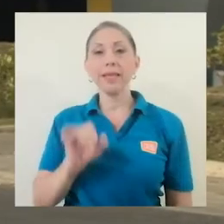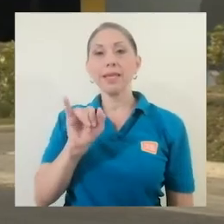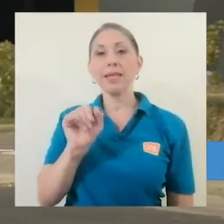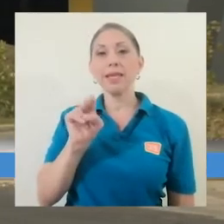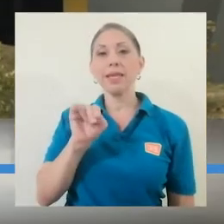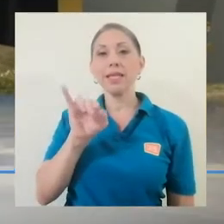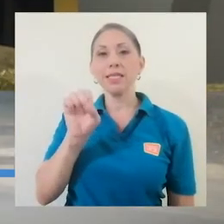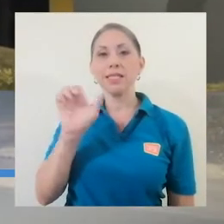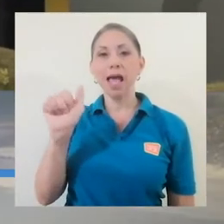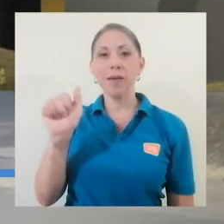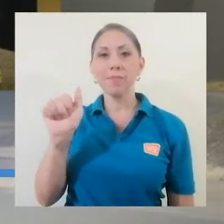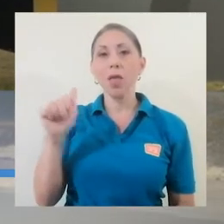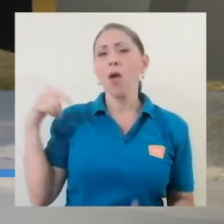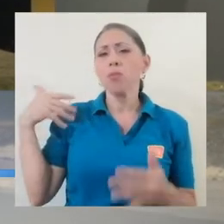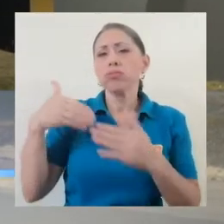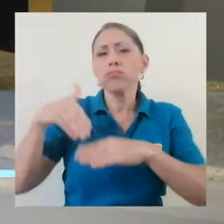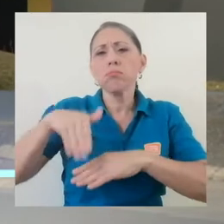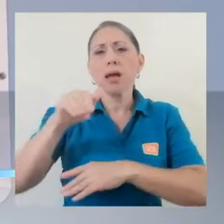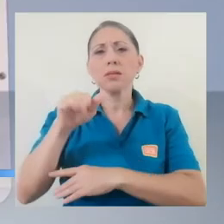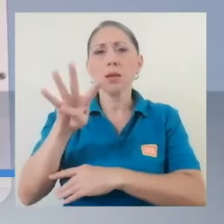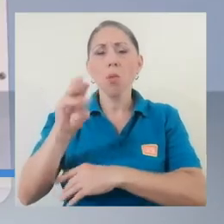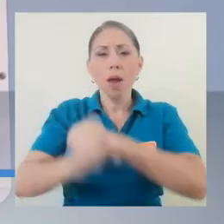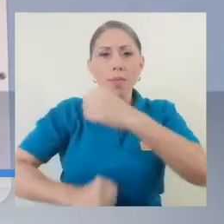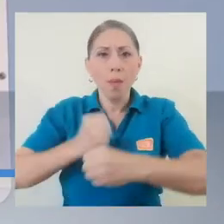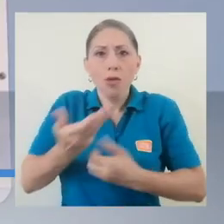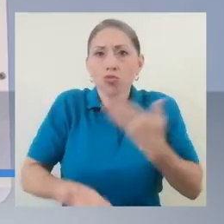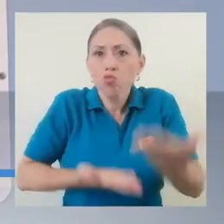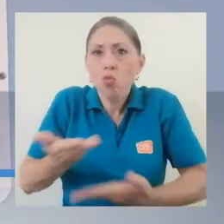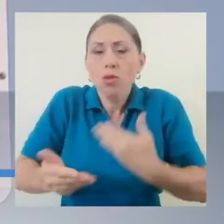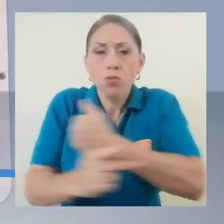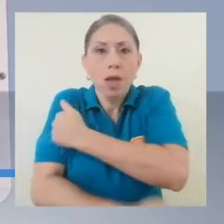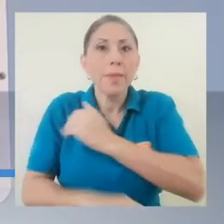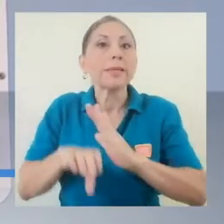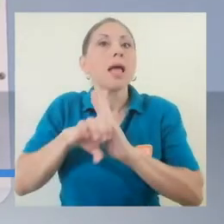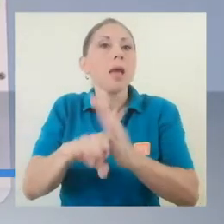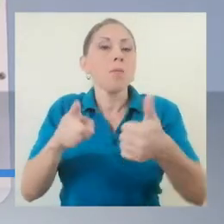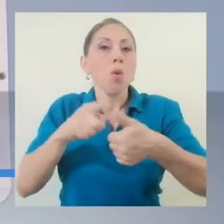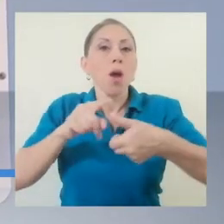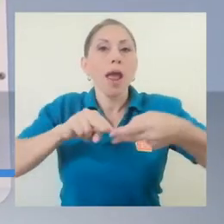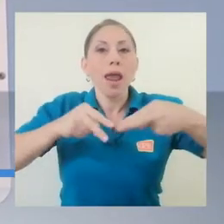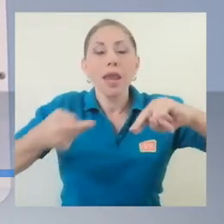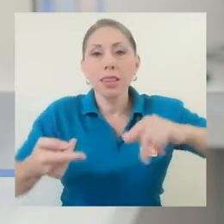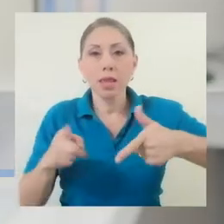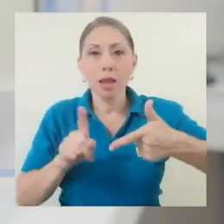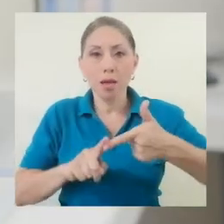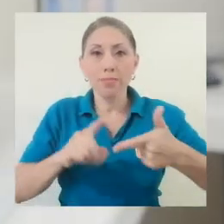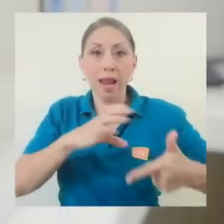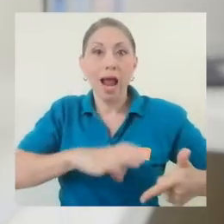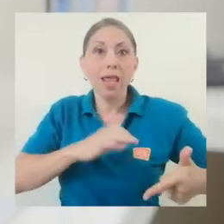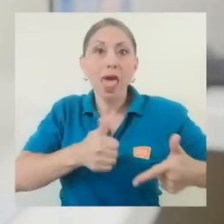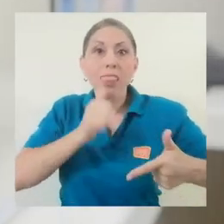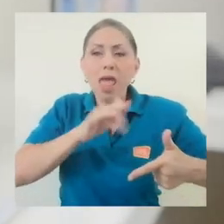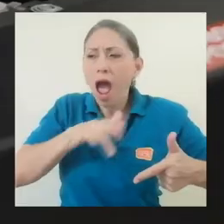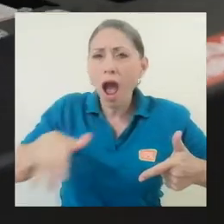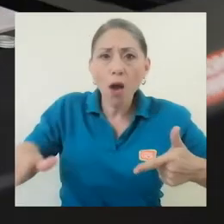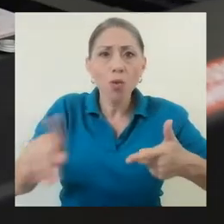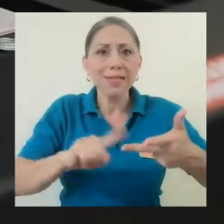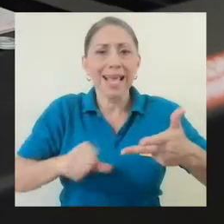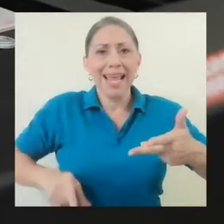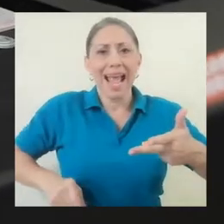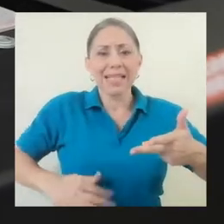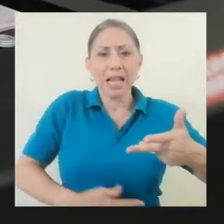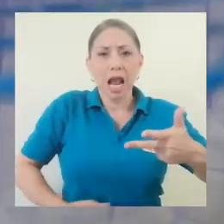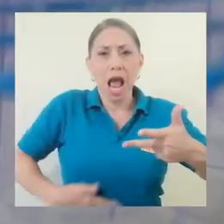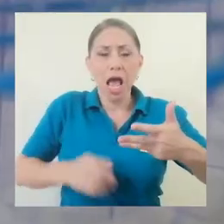El INISA tiene más de cuatro décadas contribuyendo al país en áreas como la genética, la calidad de las aguas, el